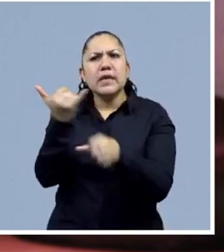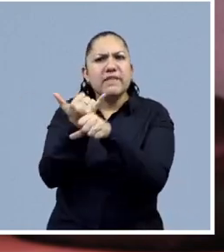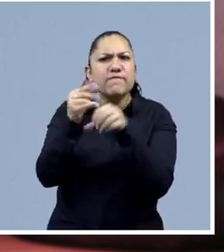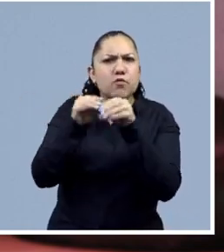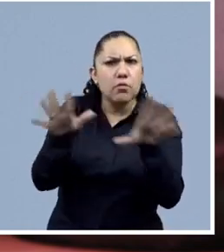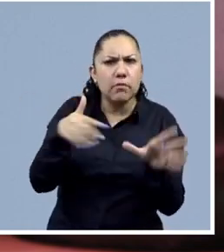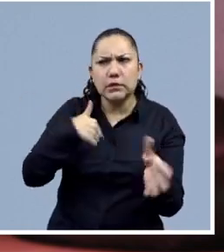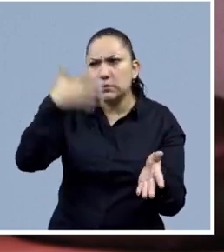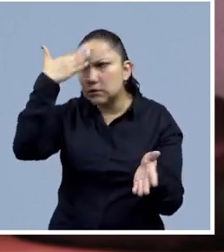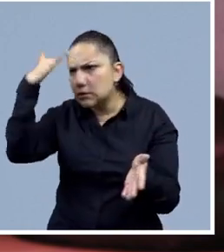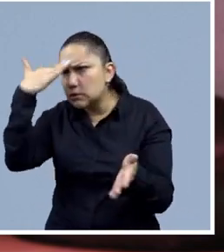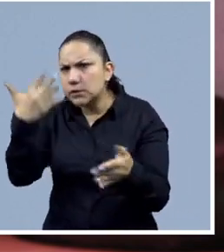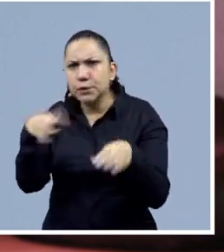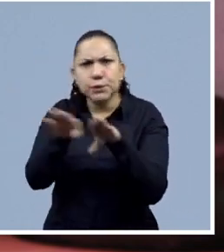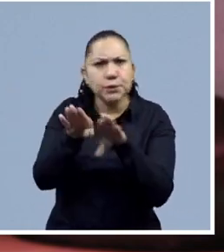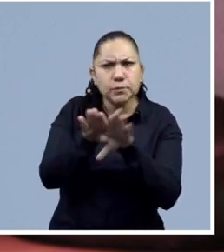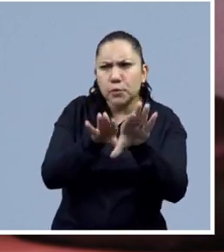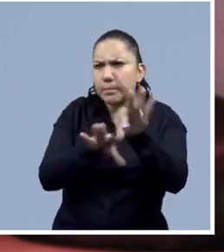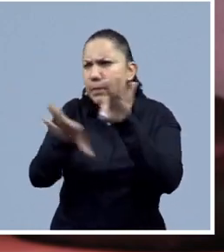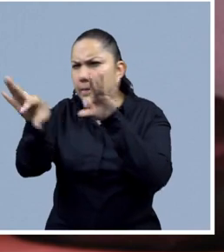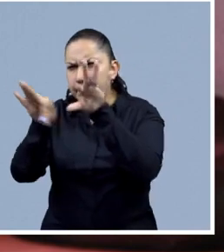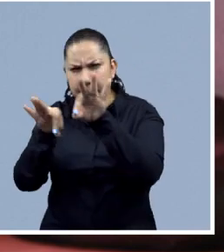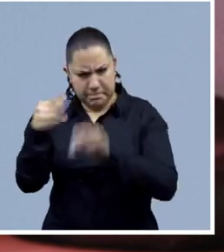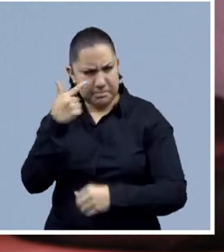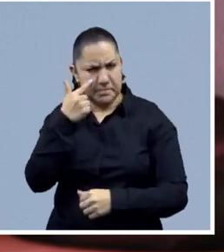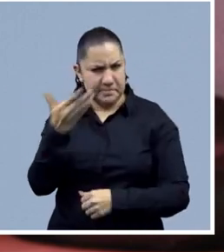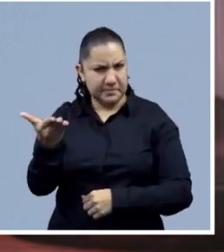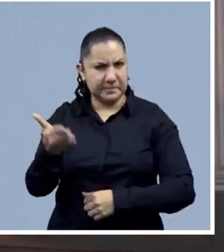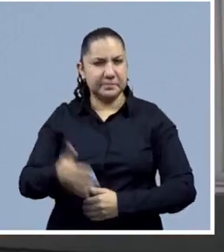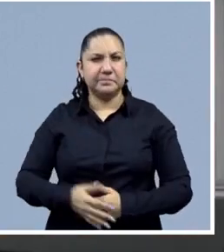informados. Todo esto en la siguiente nota, vamos a verlo.